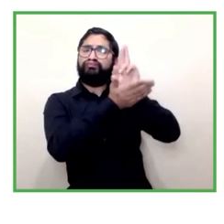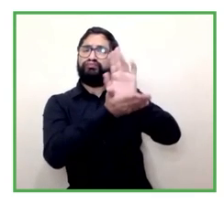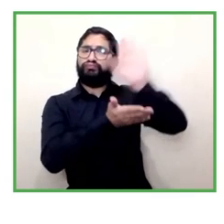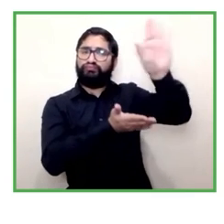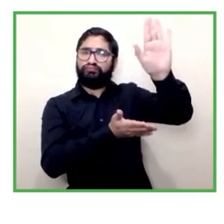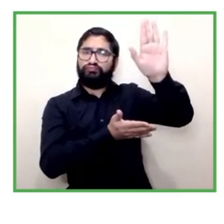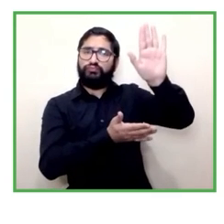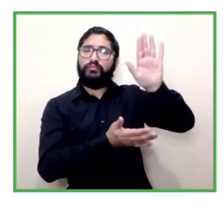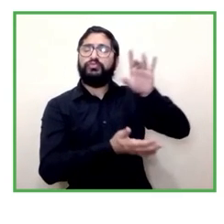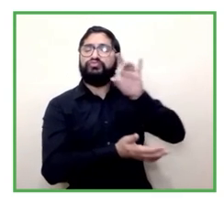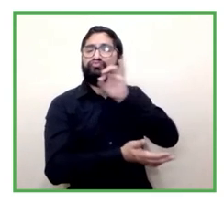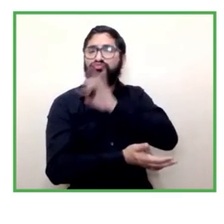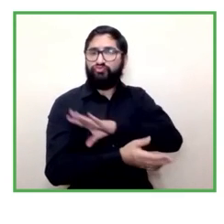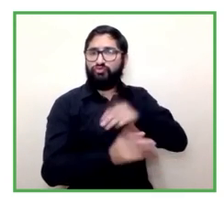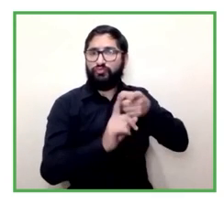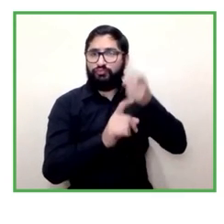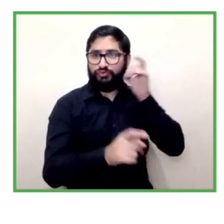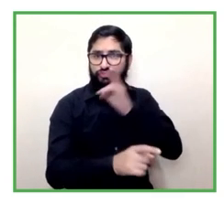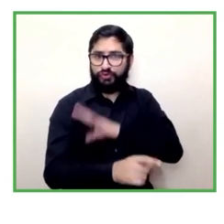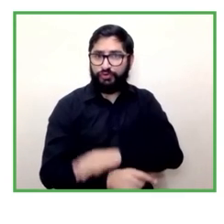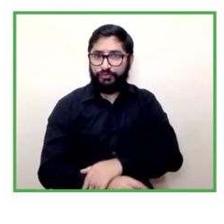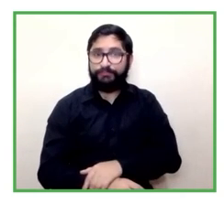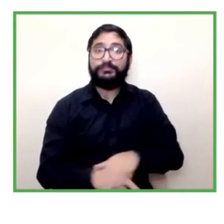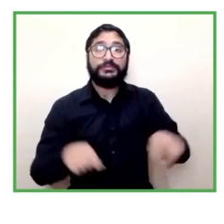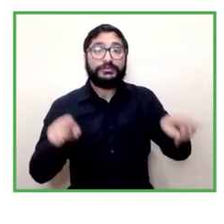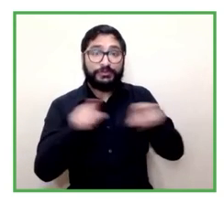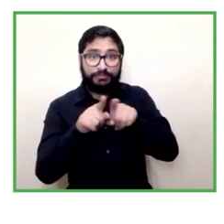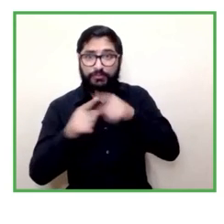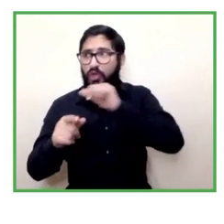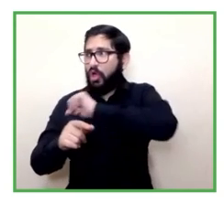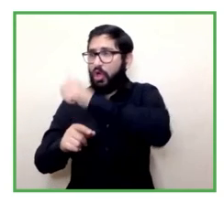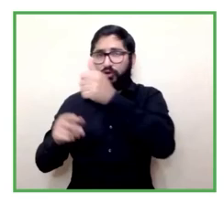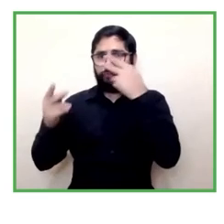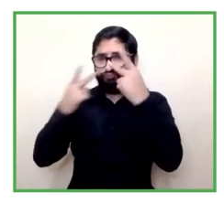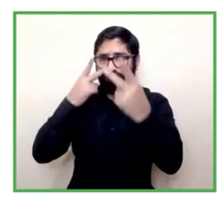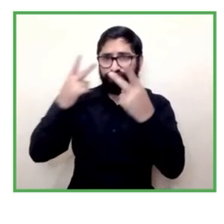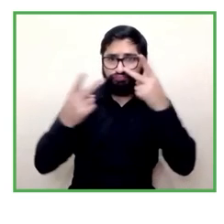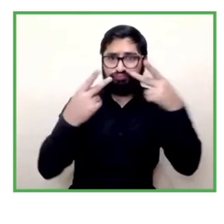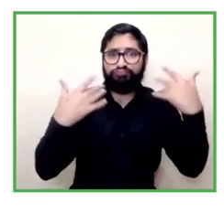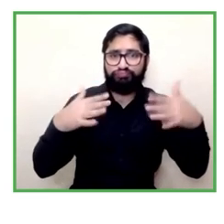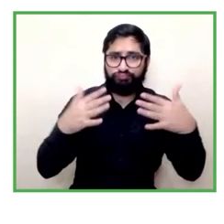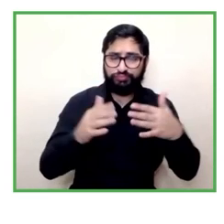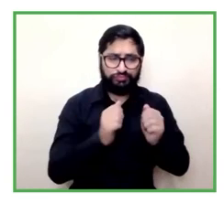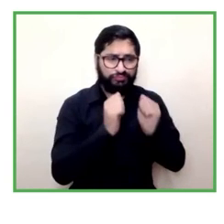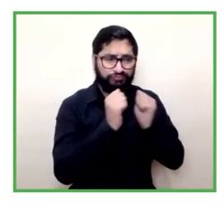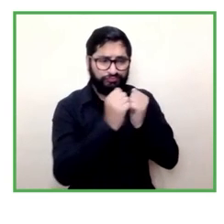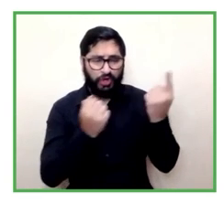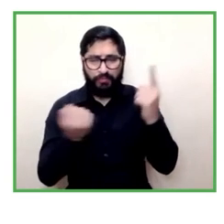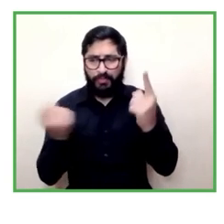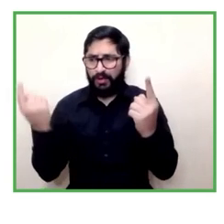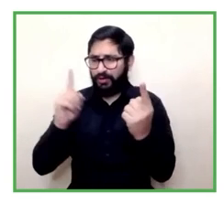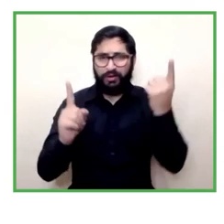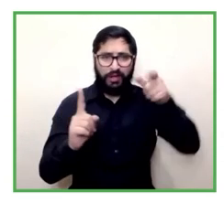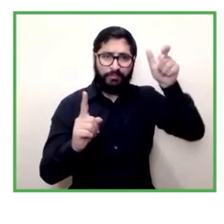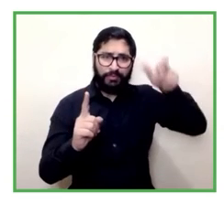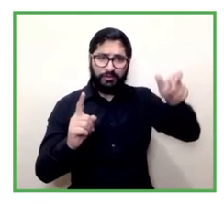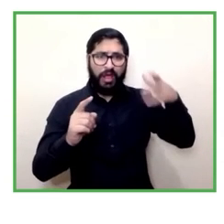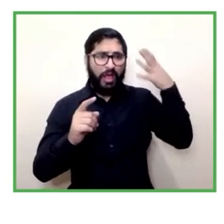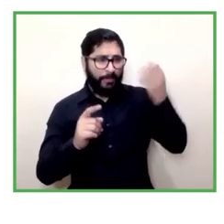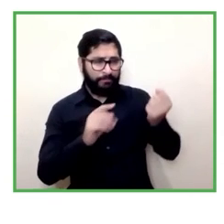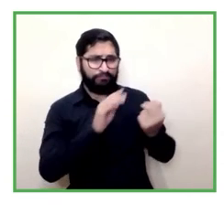países también representan lo nacional muchas veces se queda en el papel